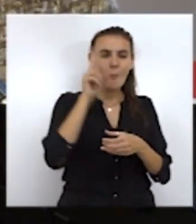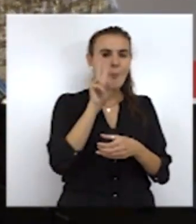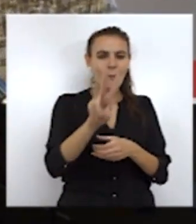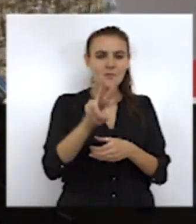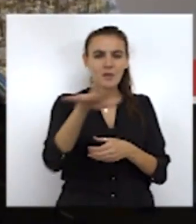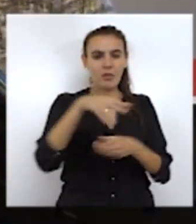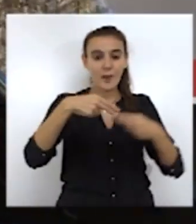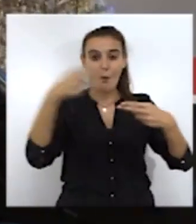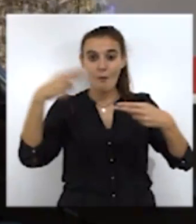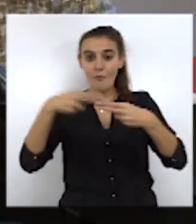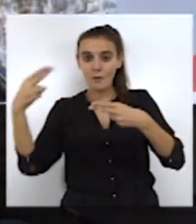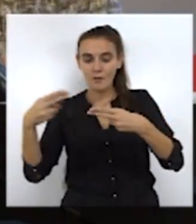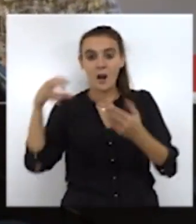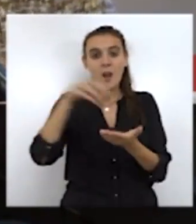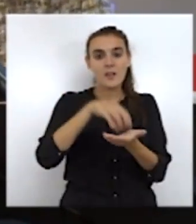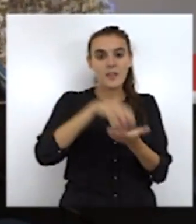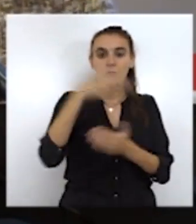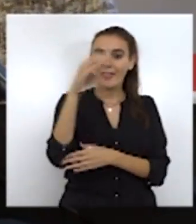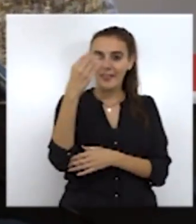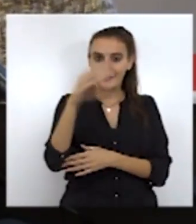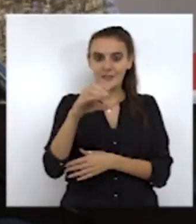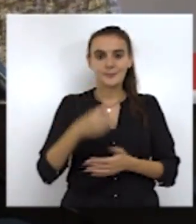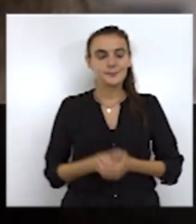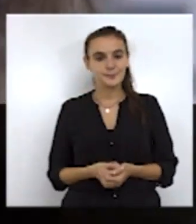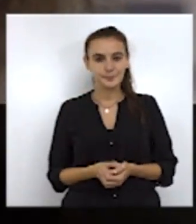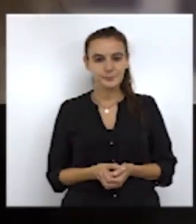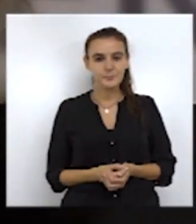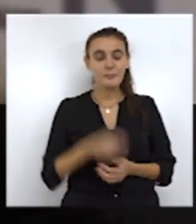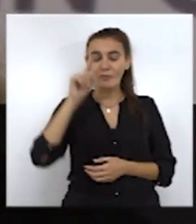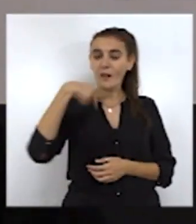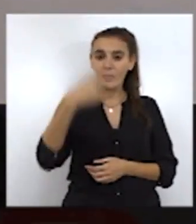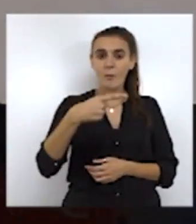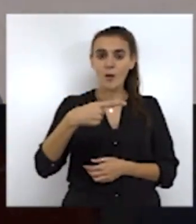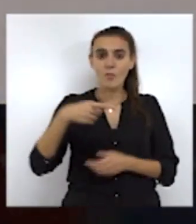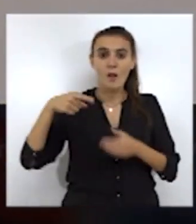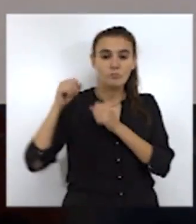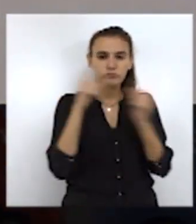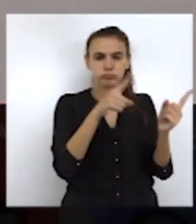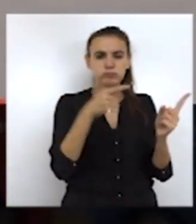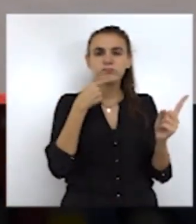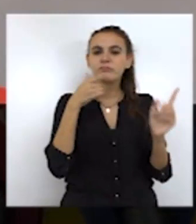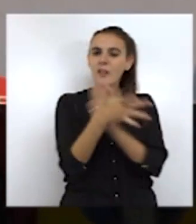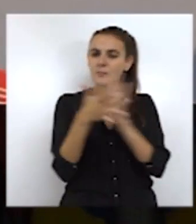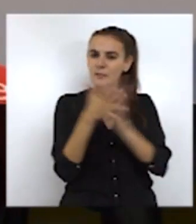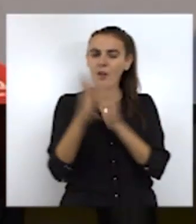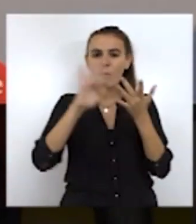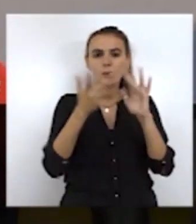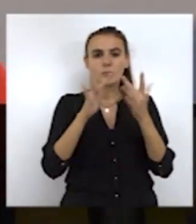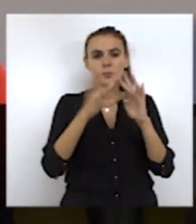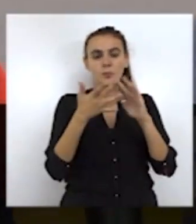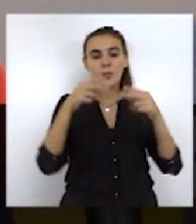además, el perímetro fronterizo y el centro de estancia temporal de inmigrantes. Tras este recorrido, Ana Botella ha explicado que esta toma de